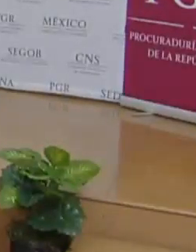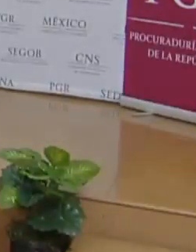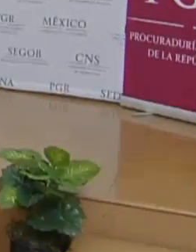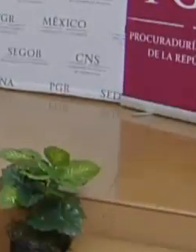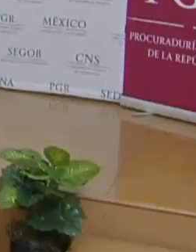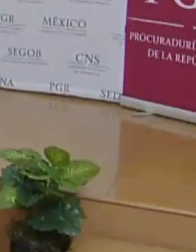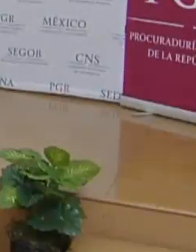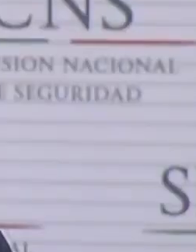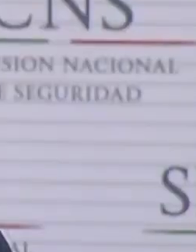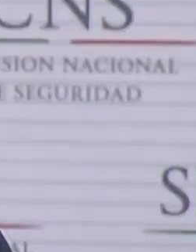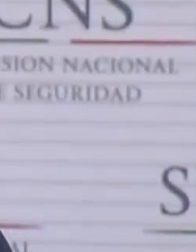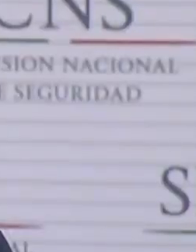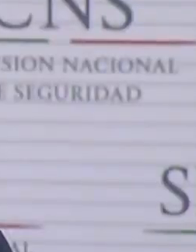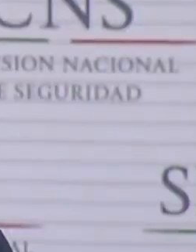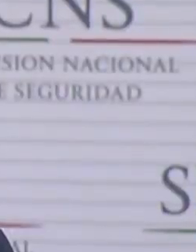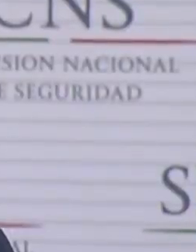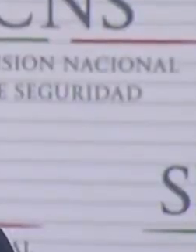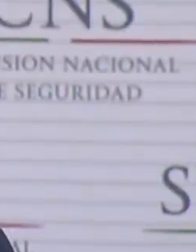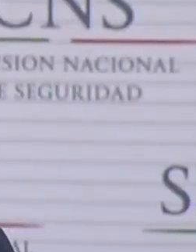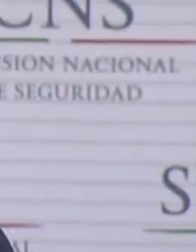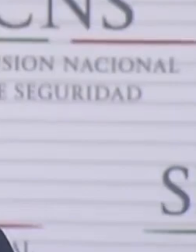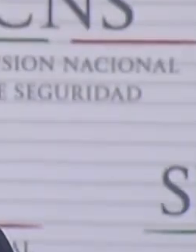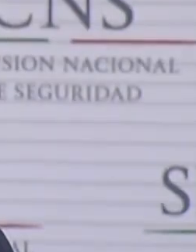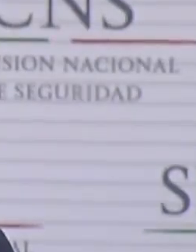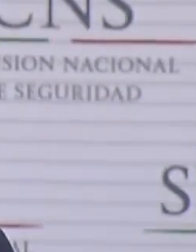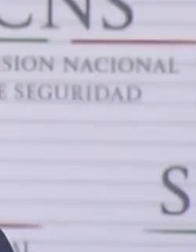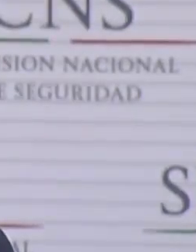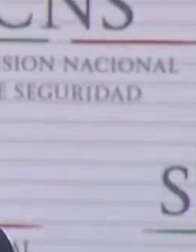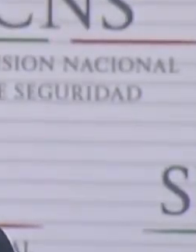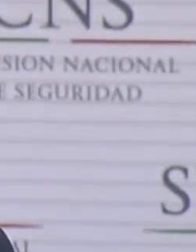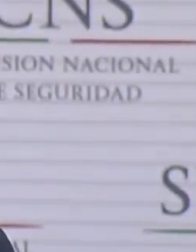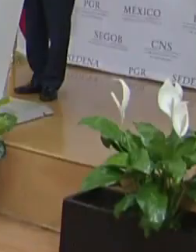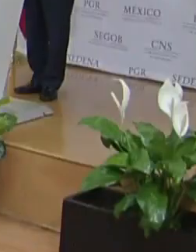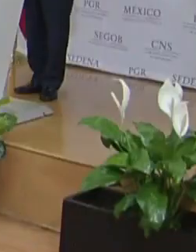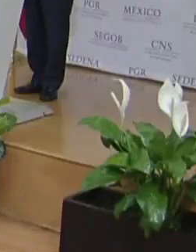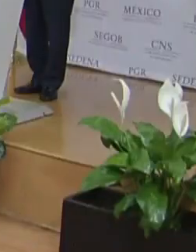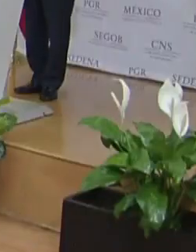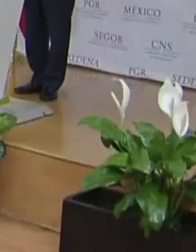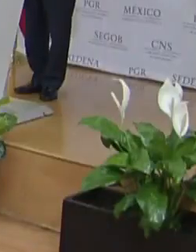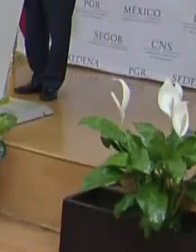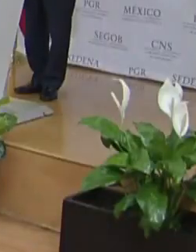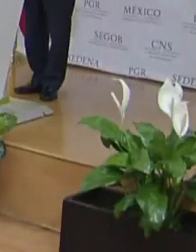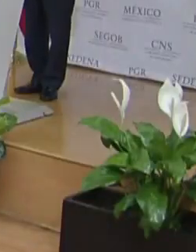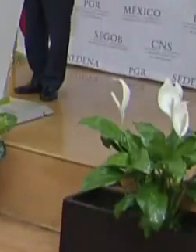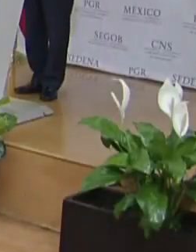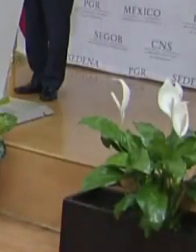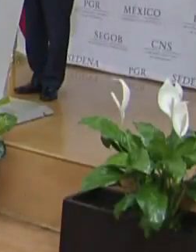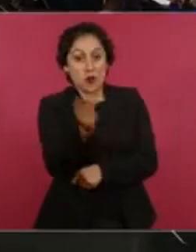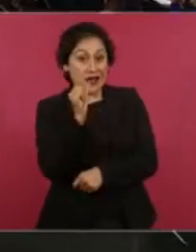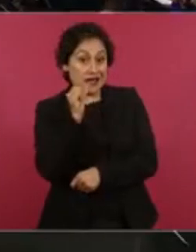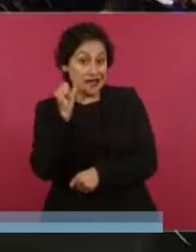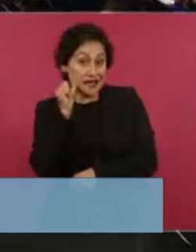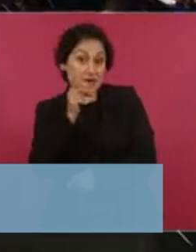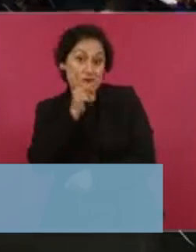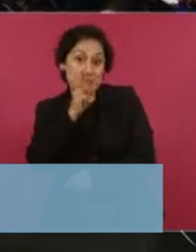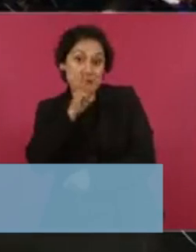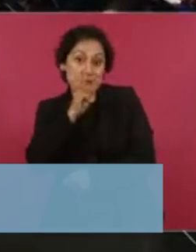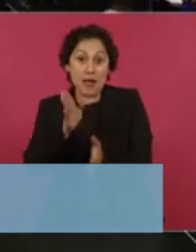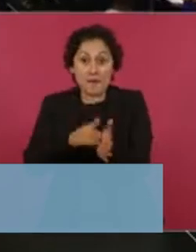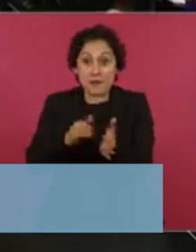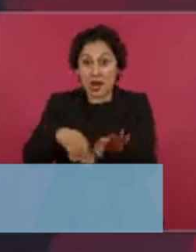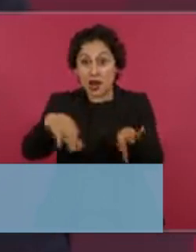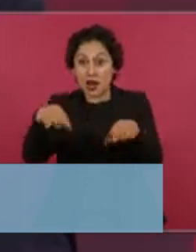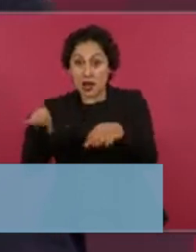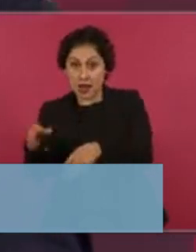harán entrega de los expedientes del caso Ayotzinapa a los padres de los 43 normalistas desaparecidos. Vamos a